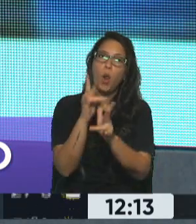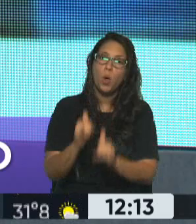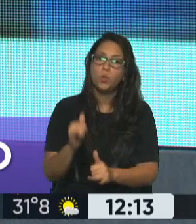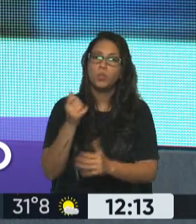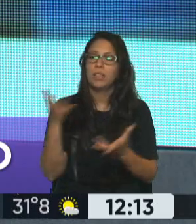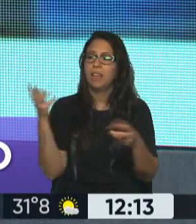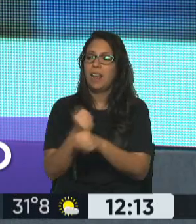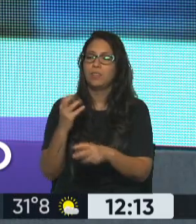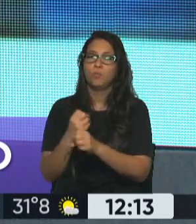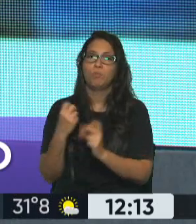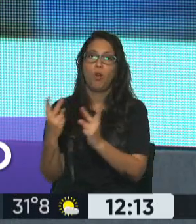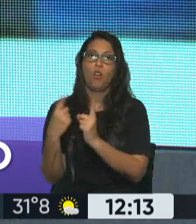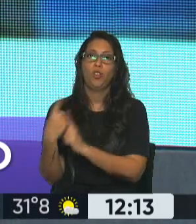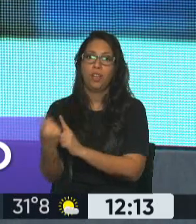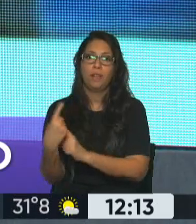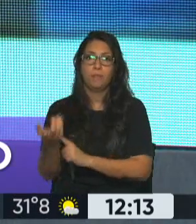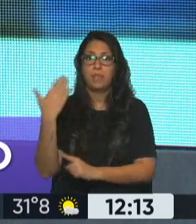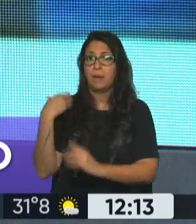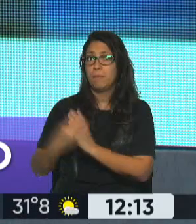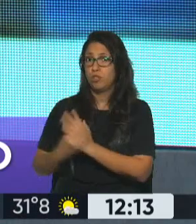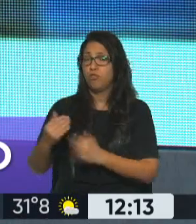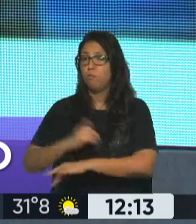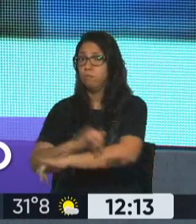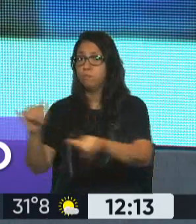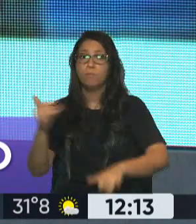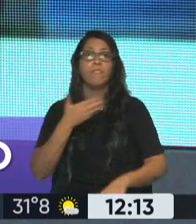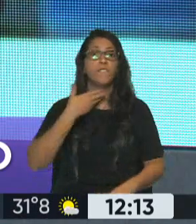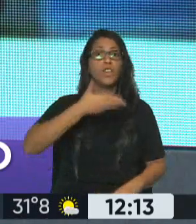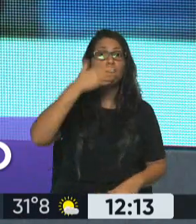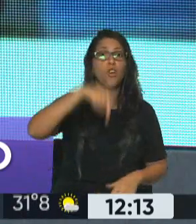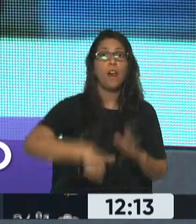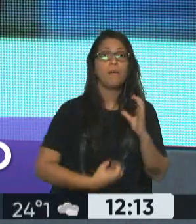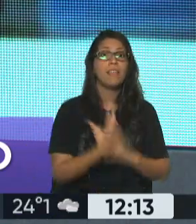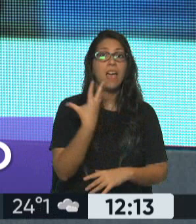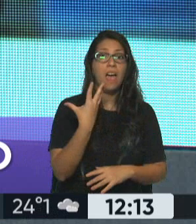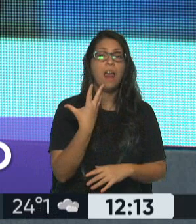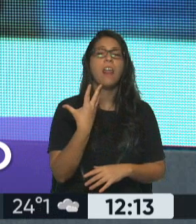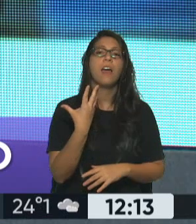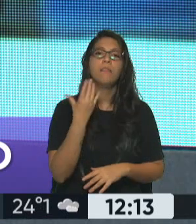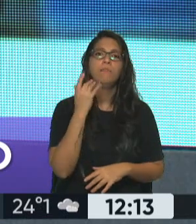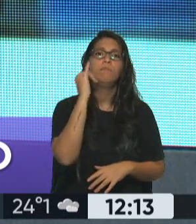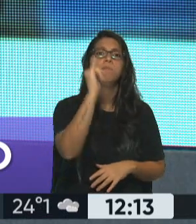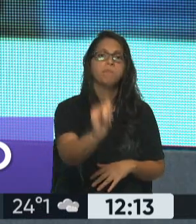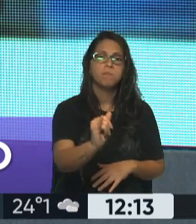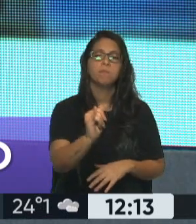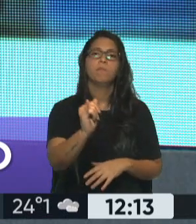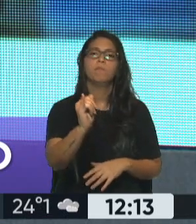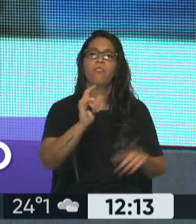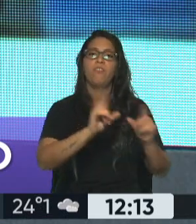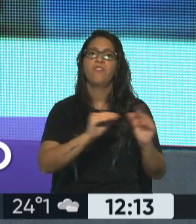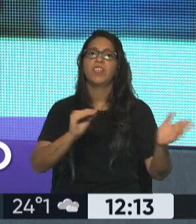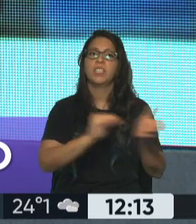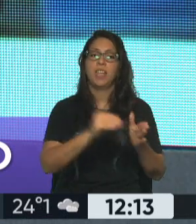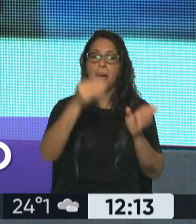lo anunciaba ayer el Ministro, el vocero hoy a la mañana daba, iba un paso adelante, dando cuándo se